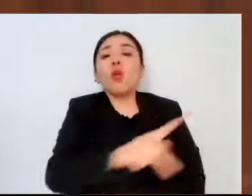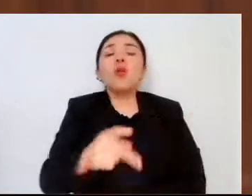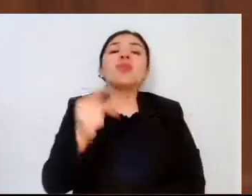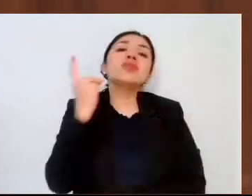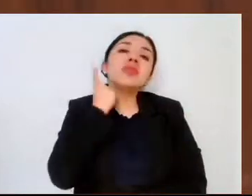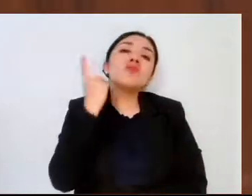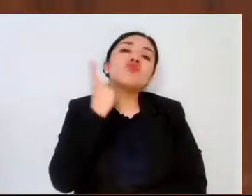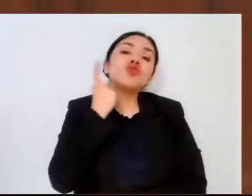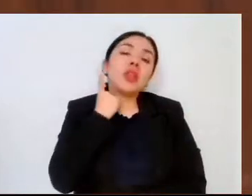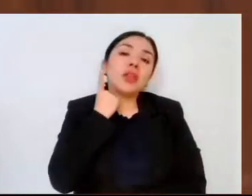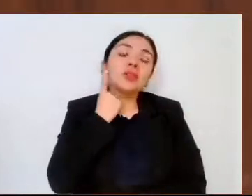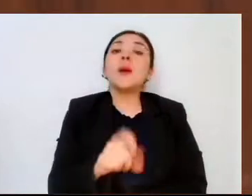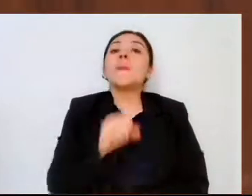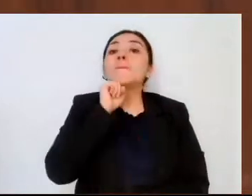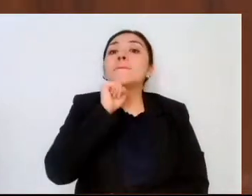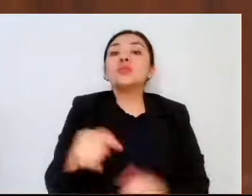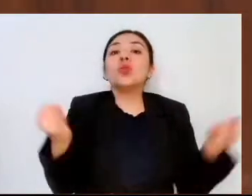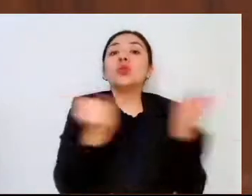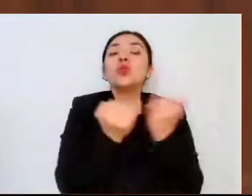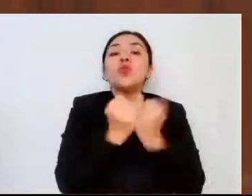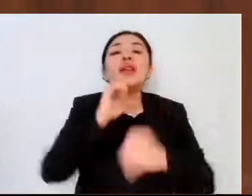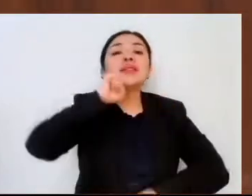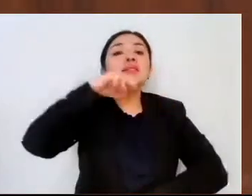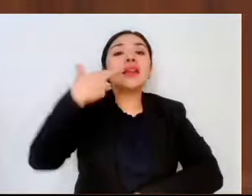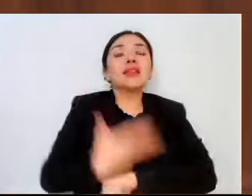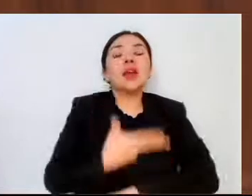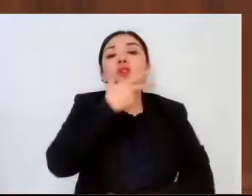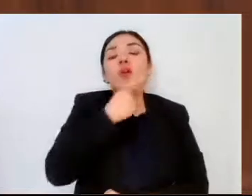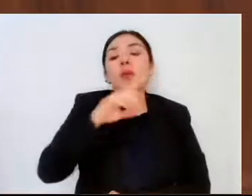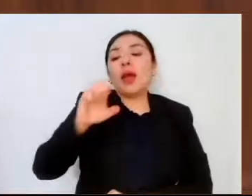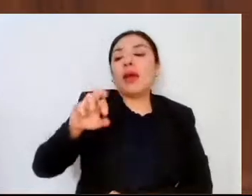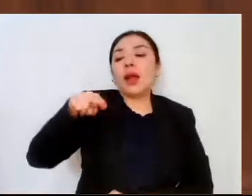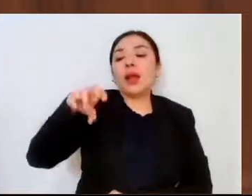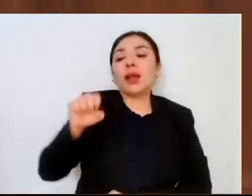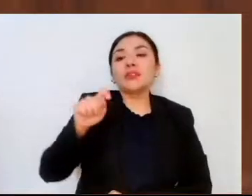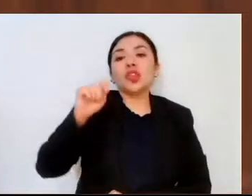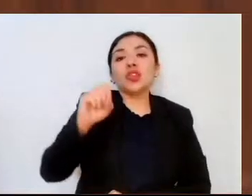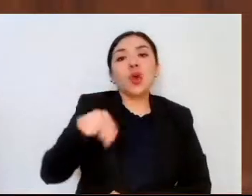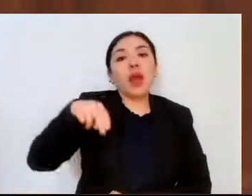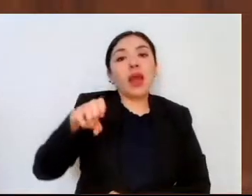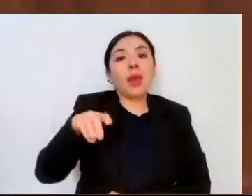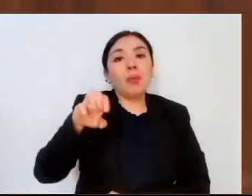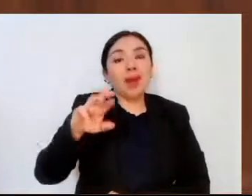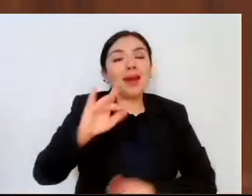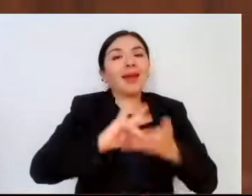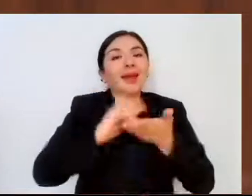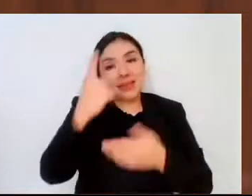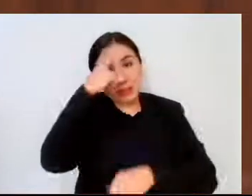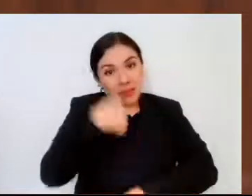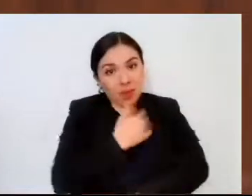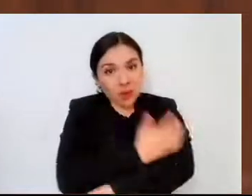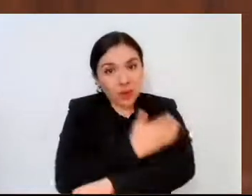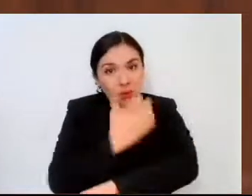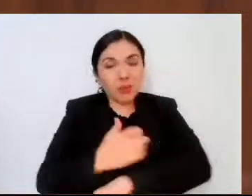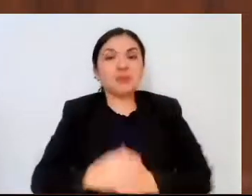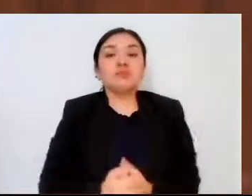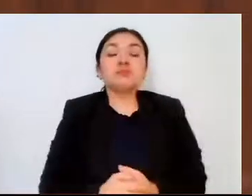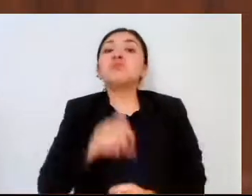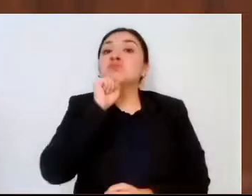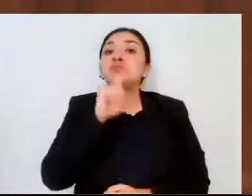así como al secretario Ernesto Némer, gracias por acompañarnos. Saludo también